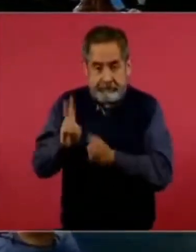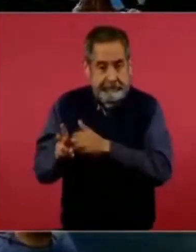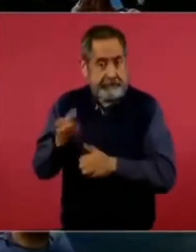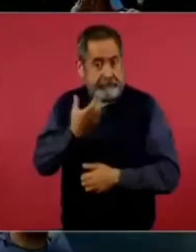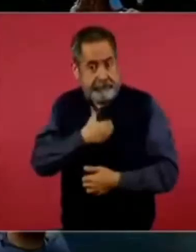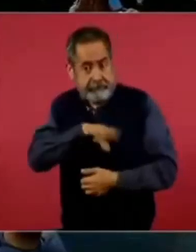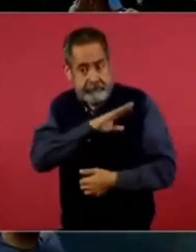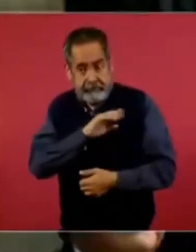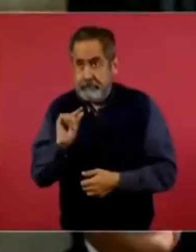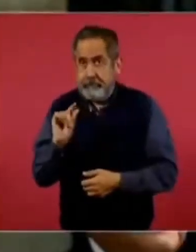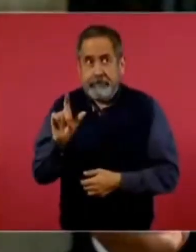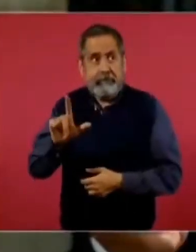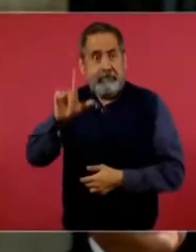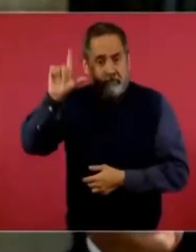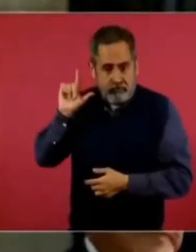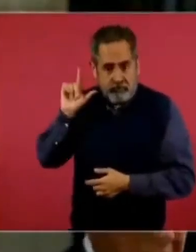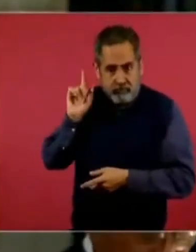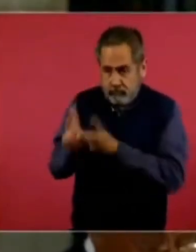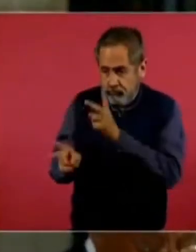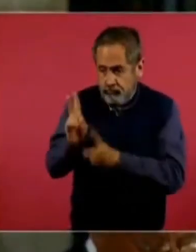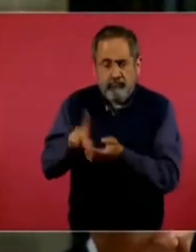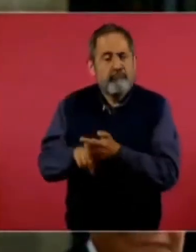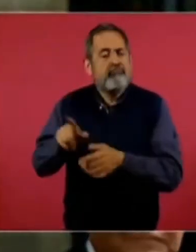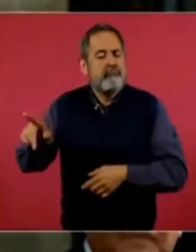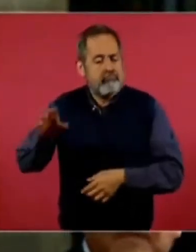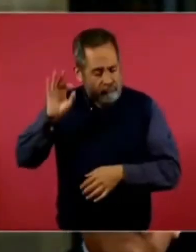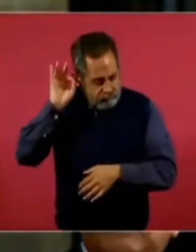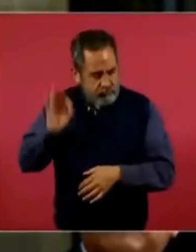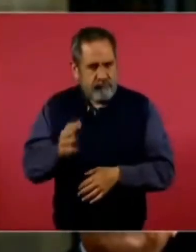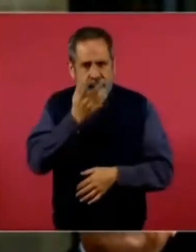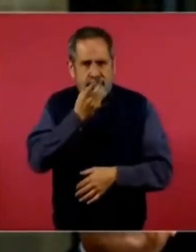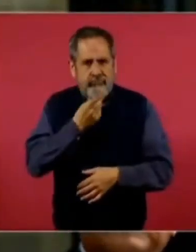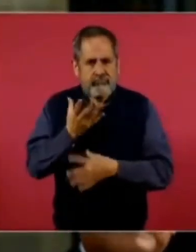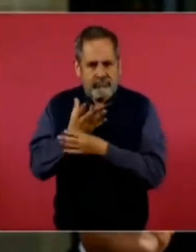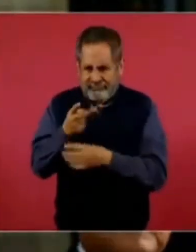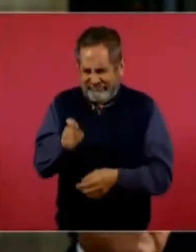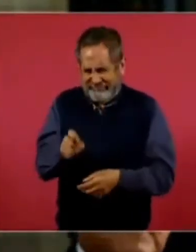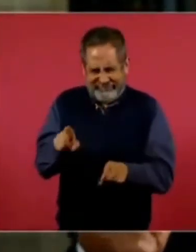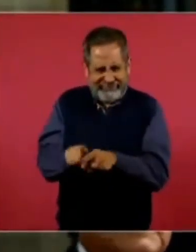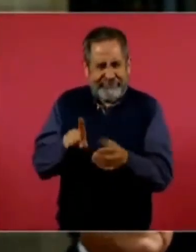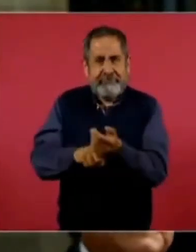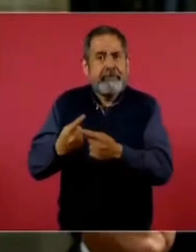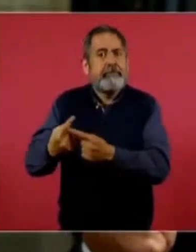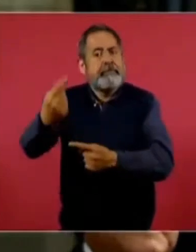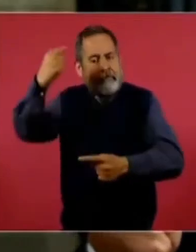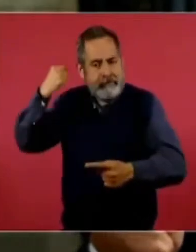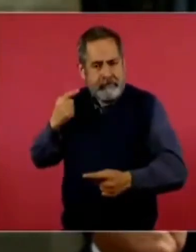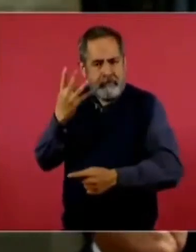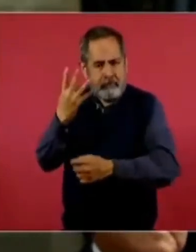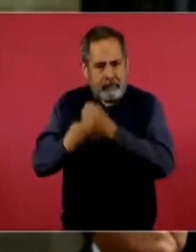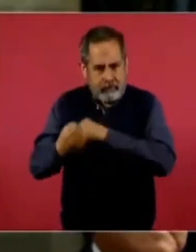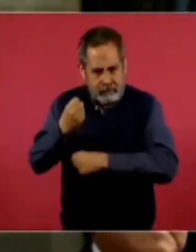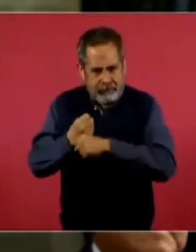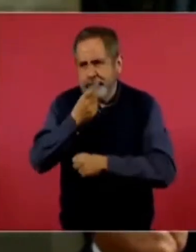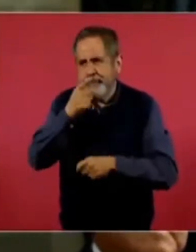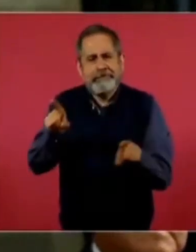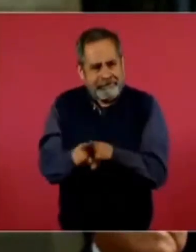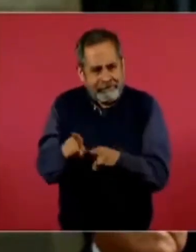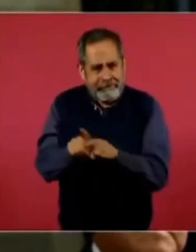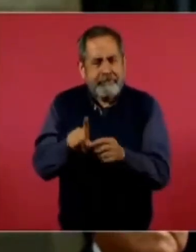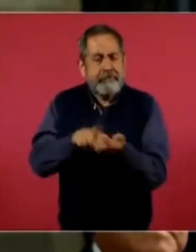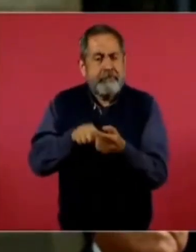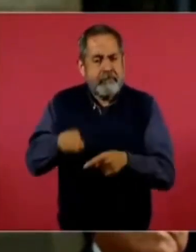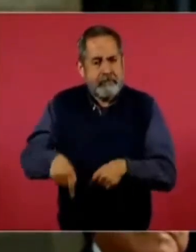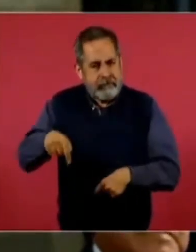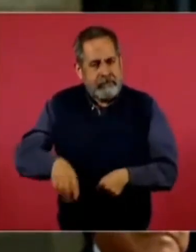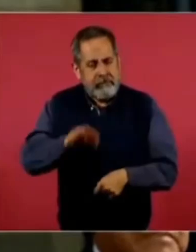el lunes pasado, ella ya confirmaba esto que aquí se planteó hace cuatro años en la mañanera, de la necesidad o la